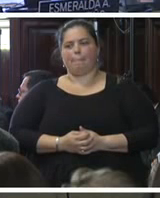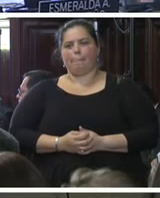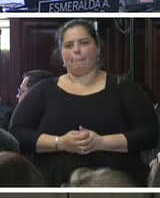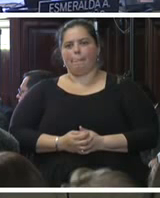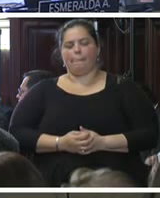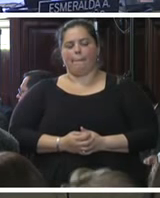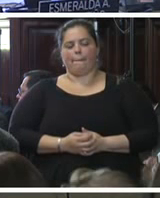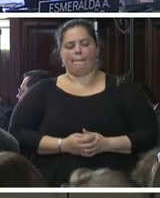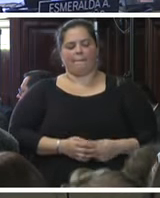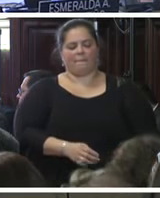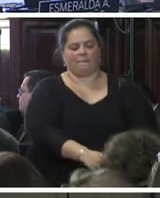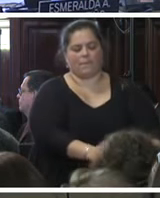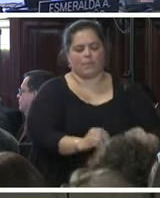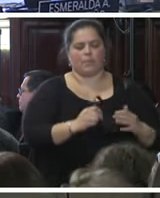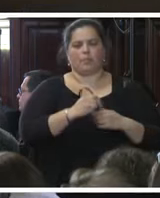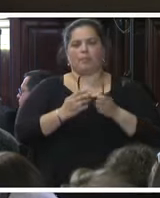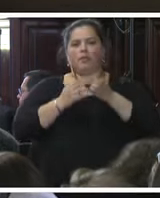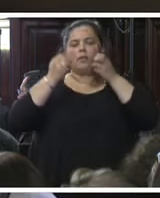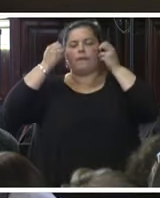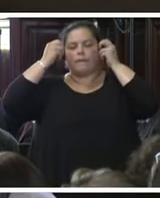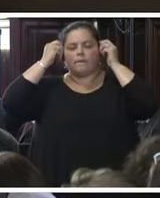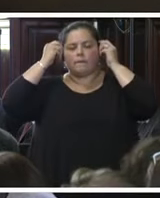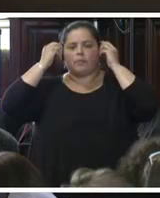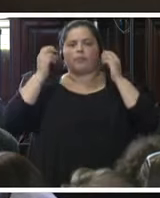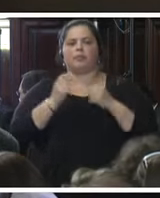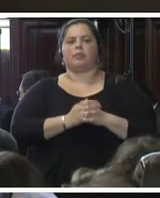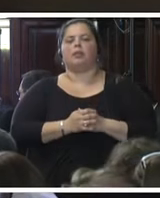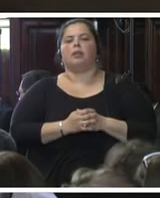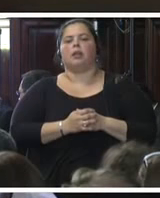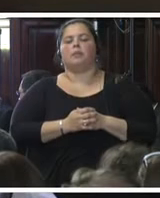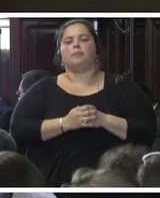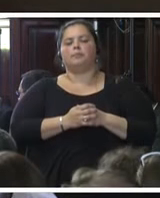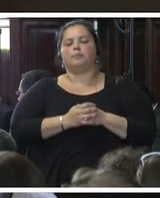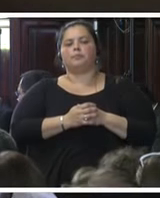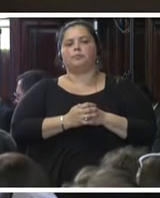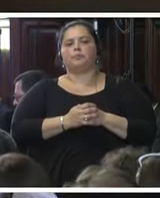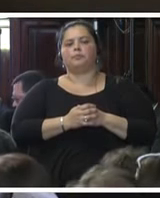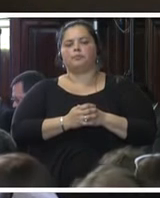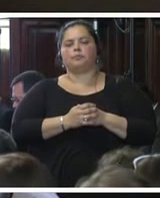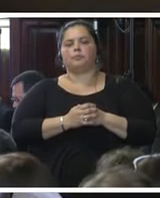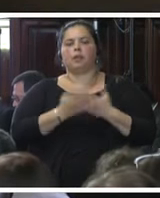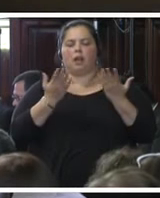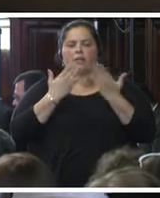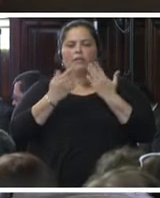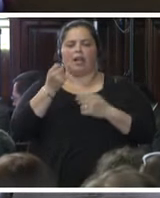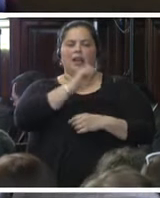Muchísimas gracias. Invito al honorable Estado de México para su declaración.